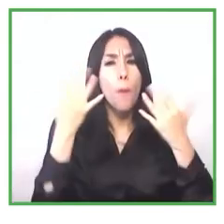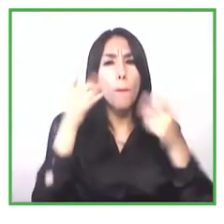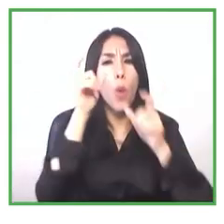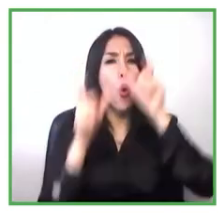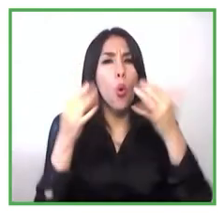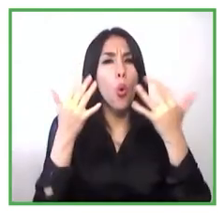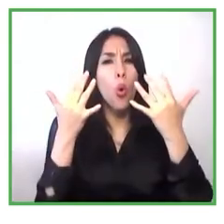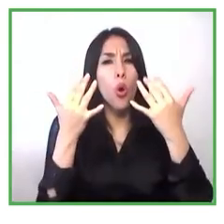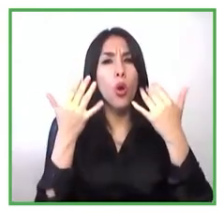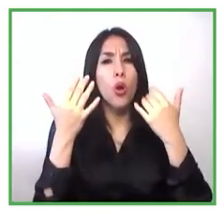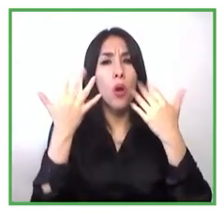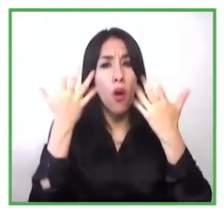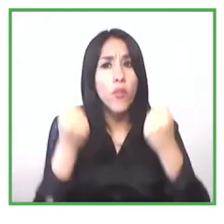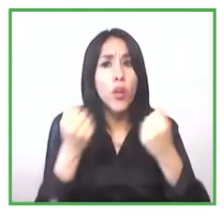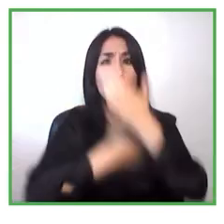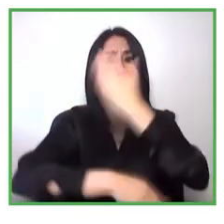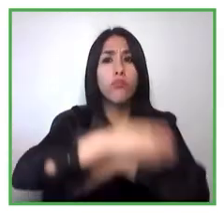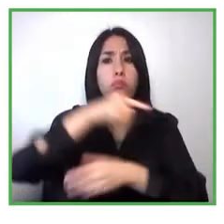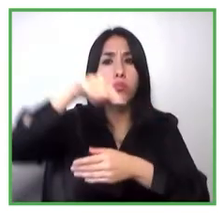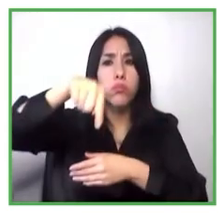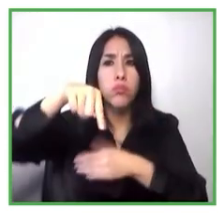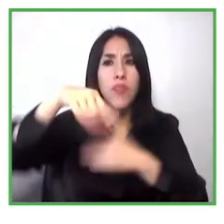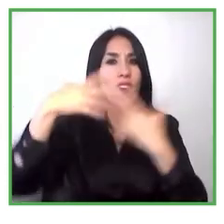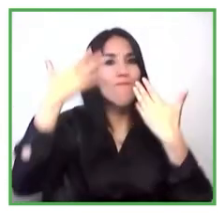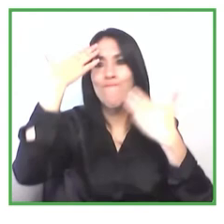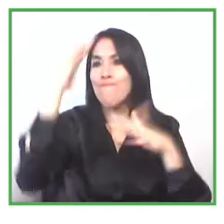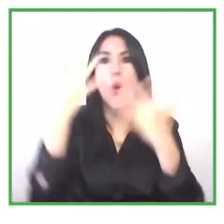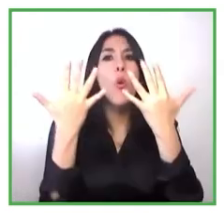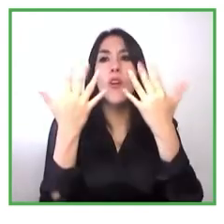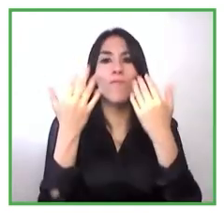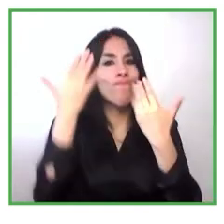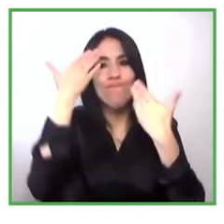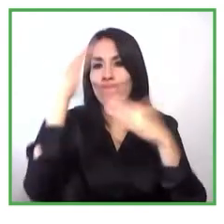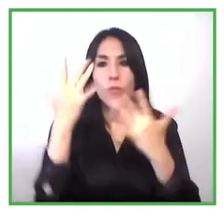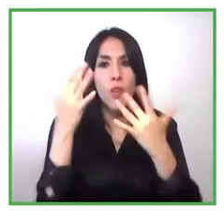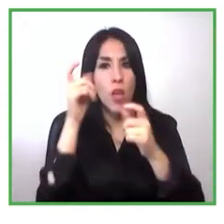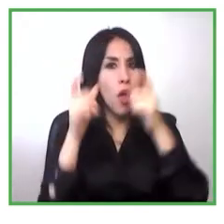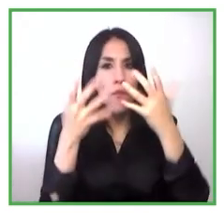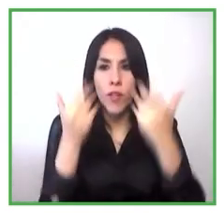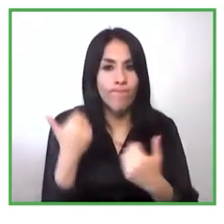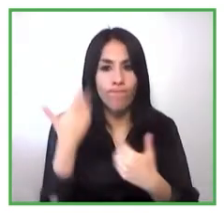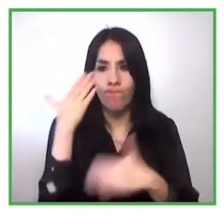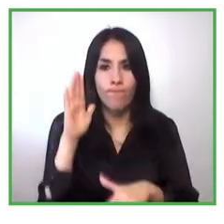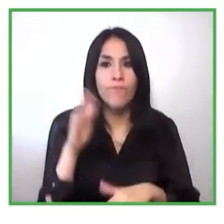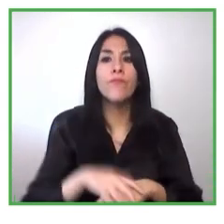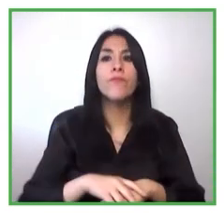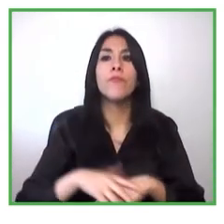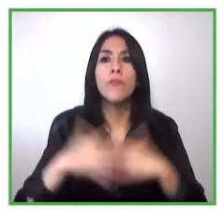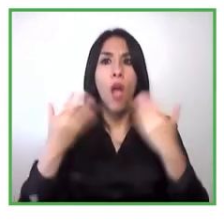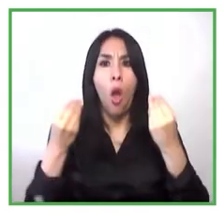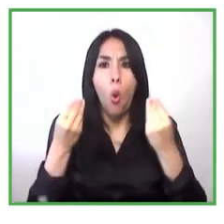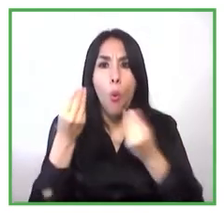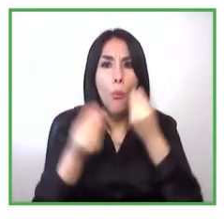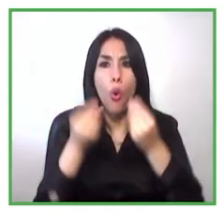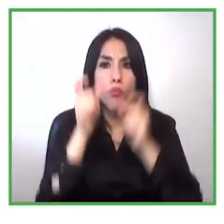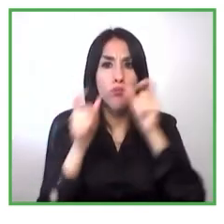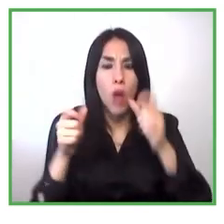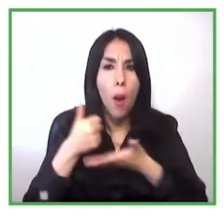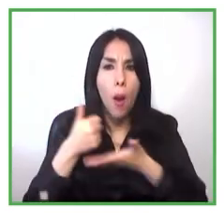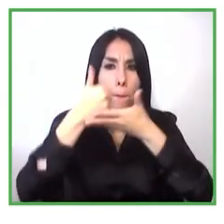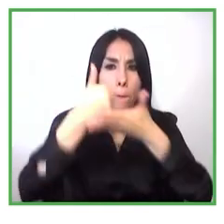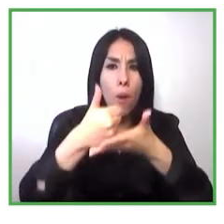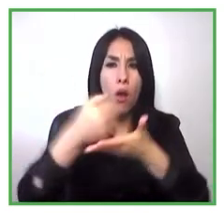economía están cuáles son sus principales necesidades en materia de financiamiento y asistencia técnica en fin entonces esa